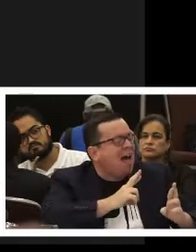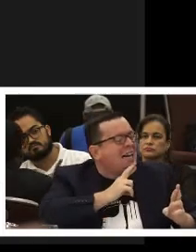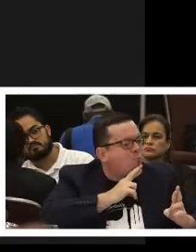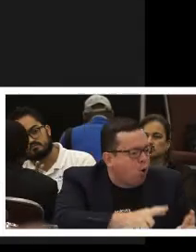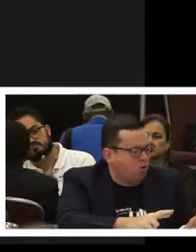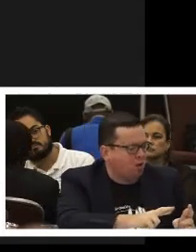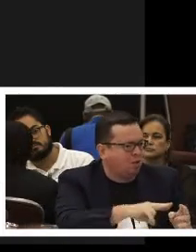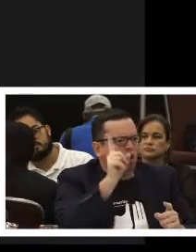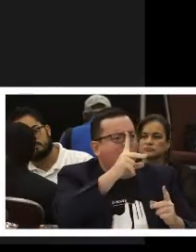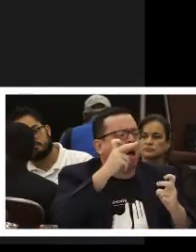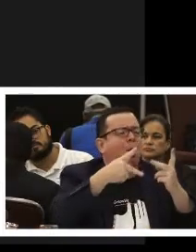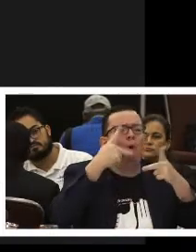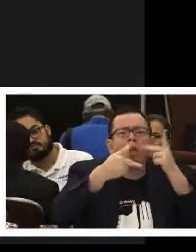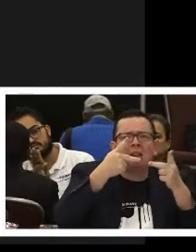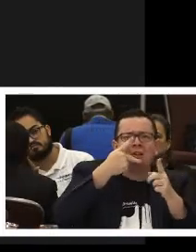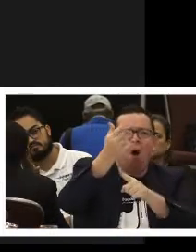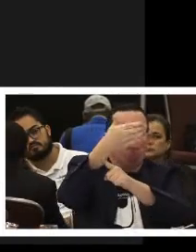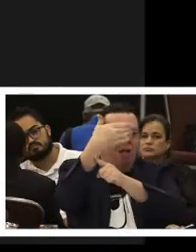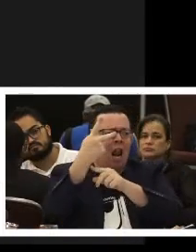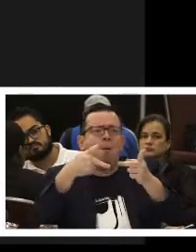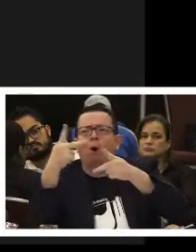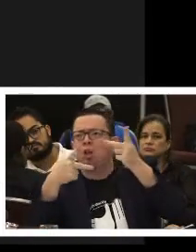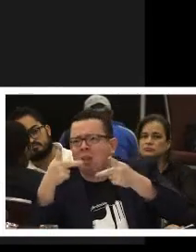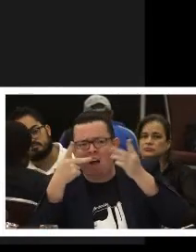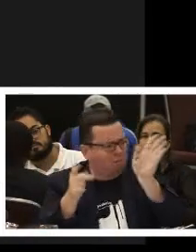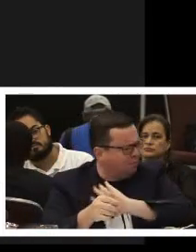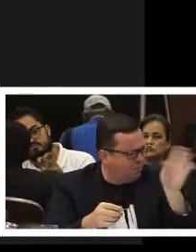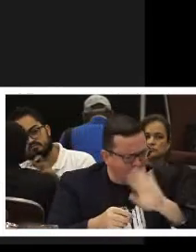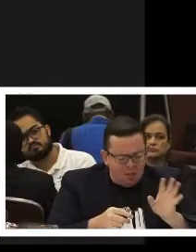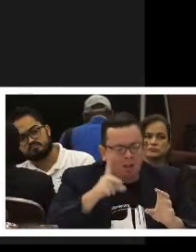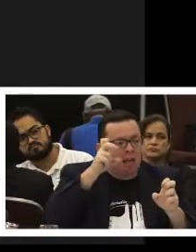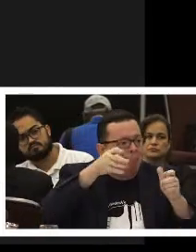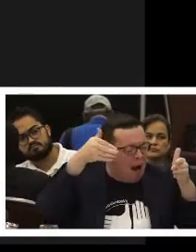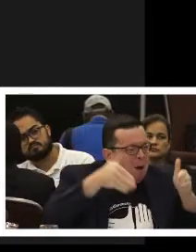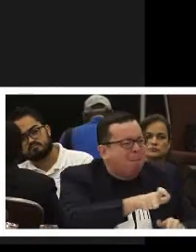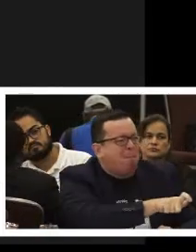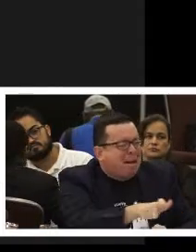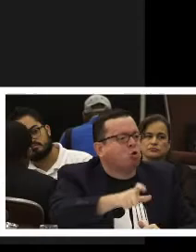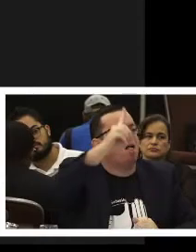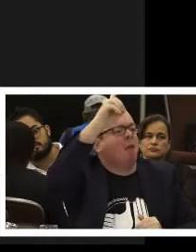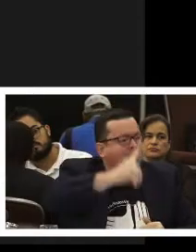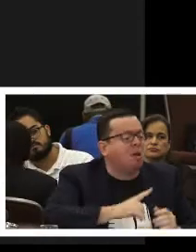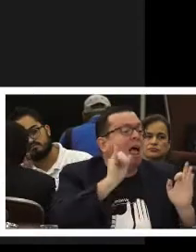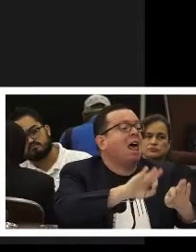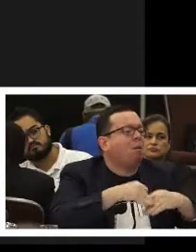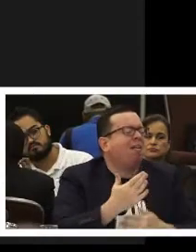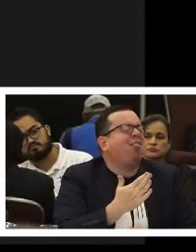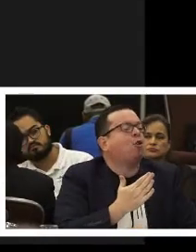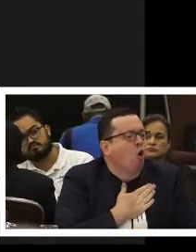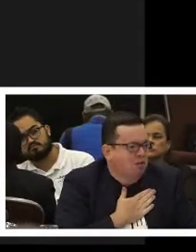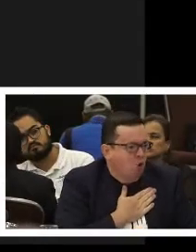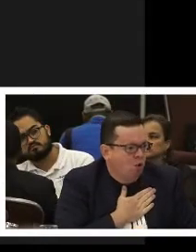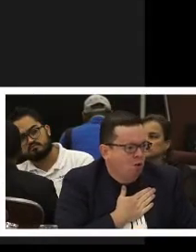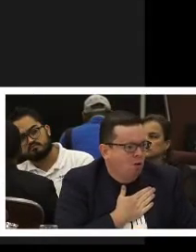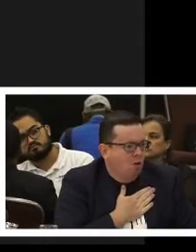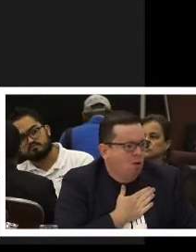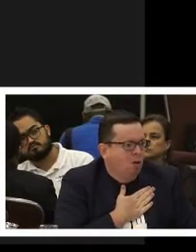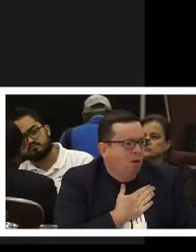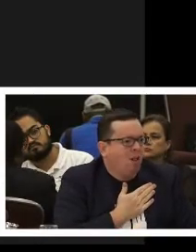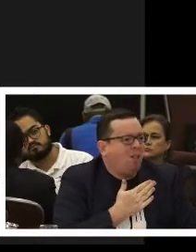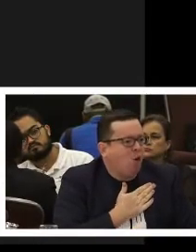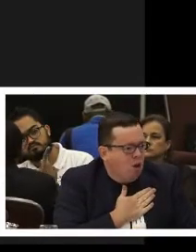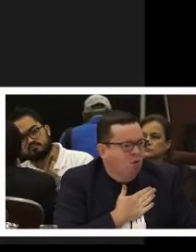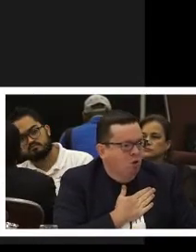No es un asunto político, es un asunto de actitud. Debemos reconocer que aquí no estamos como políticos, somos personas con discapacidad.